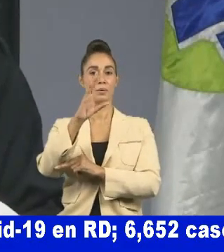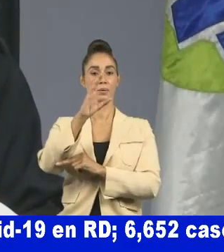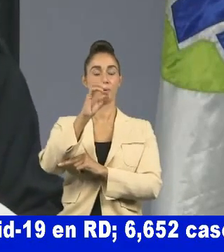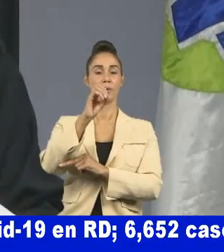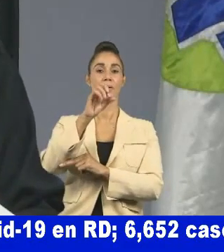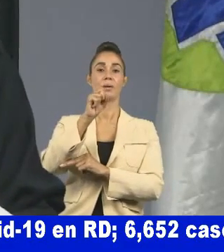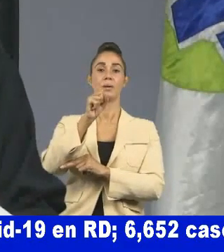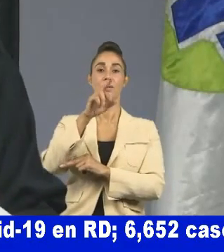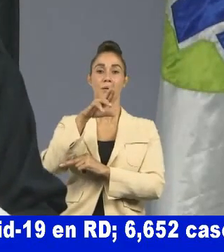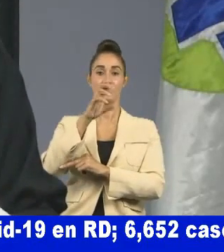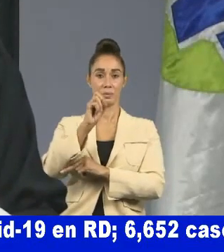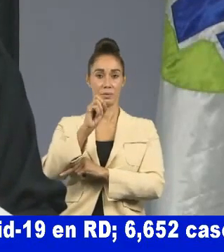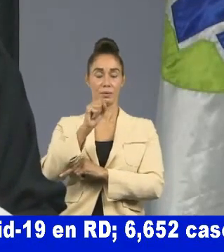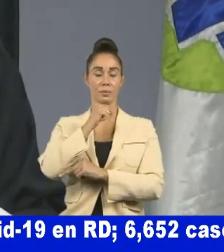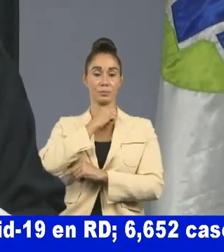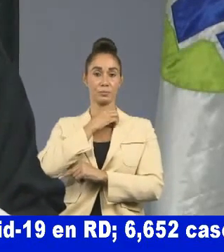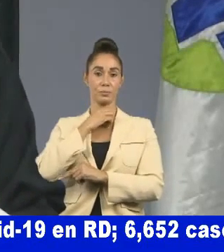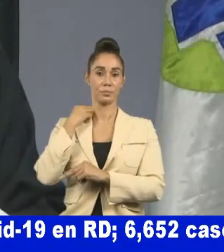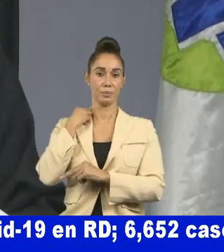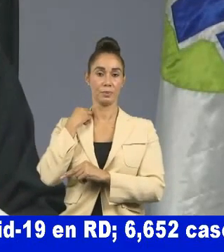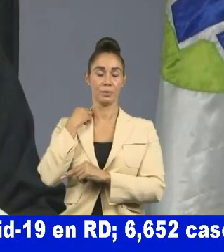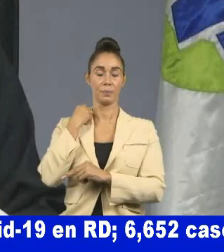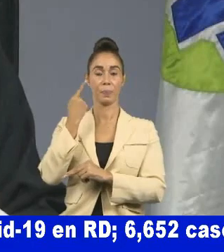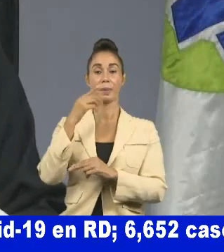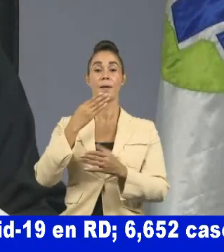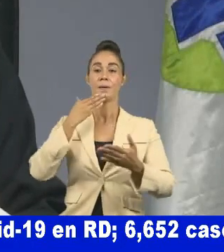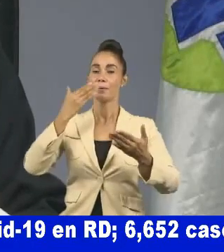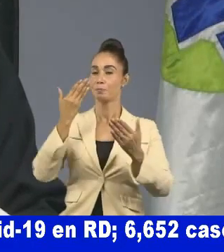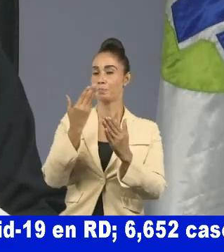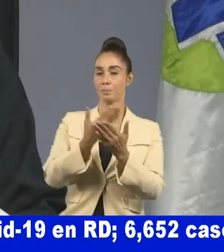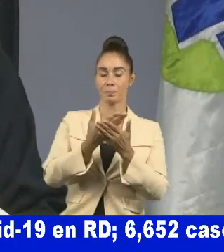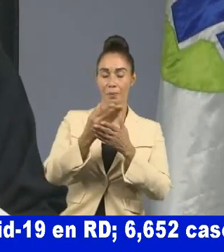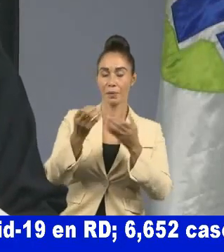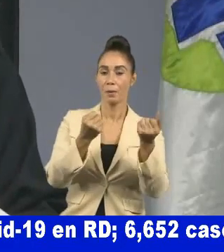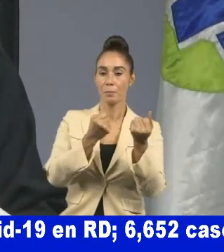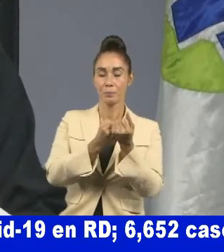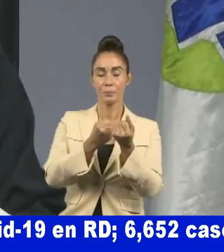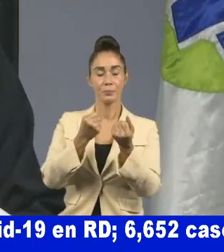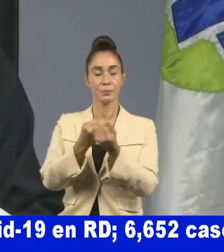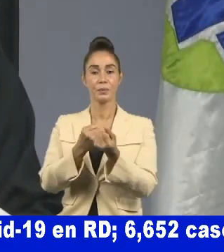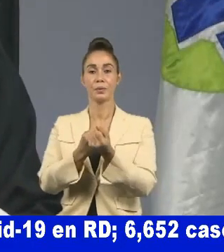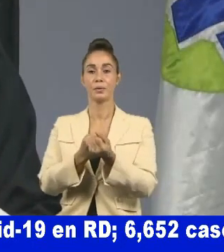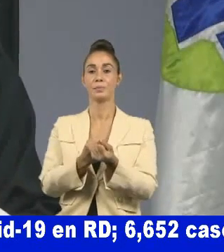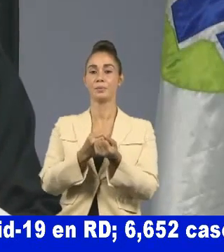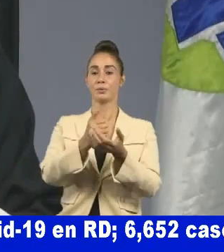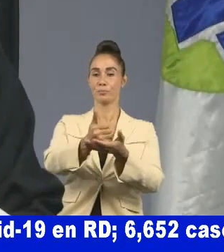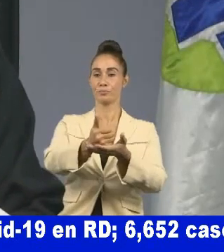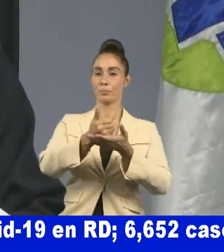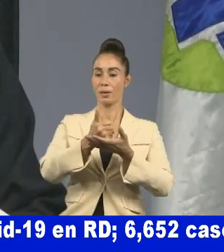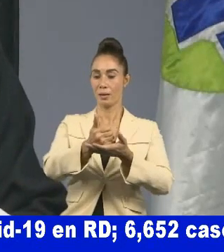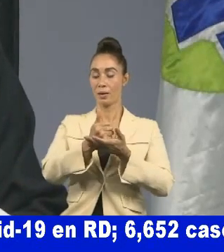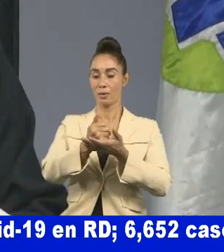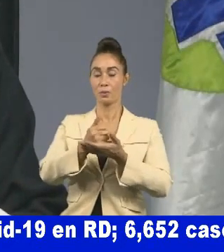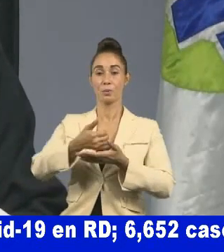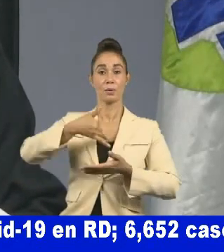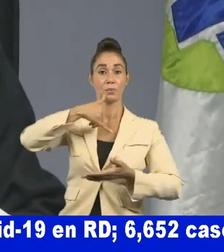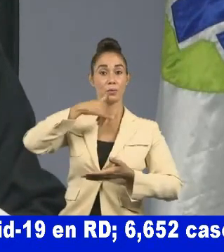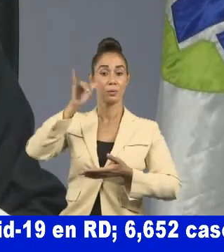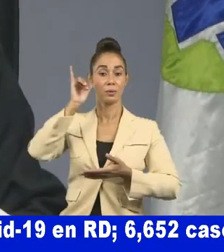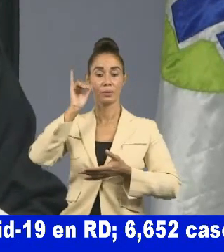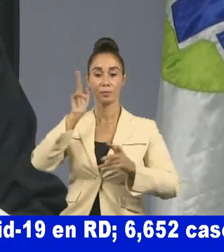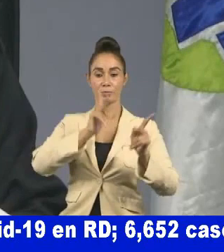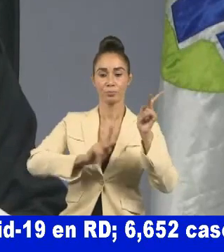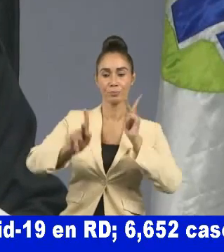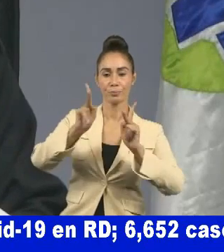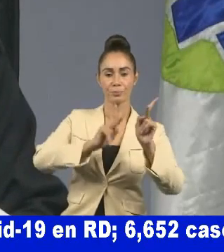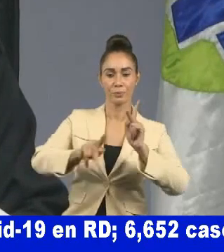las facilidades y apoyos otorgados a nuestra visita en el día de ayer.